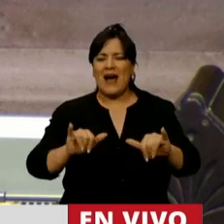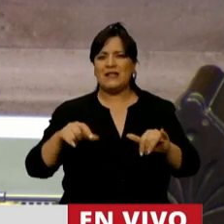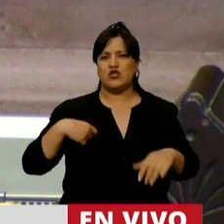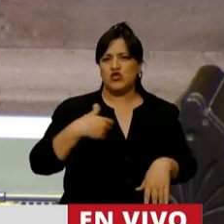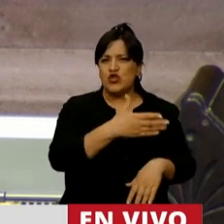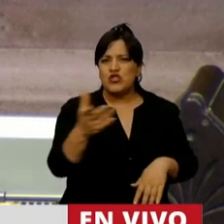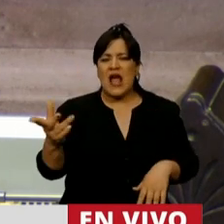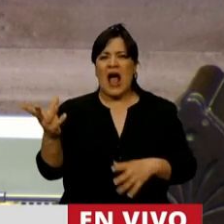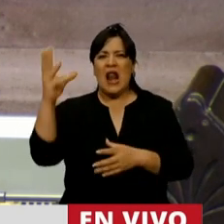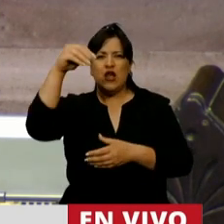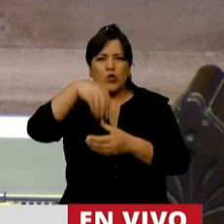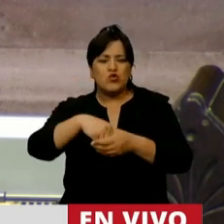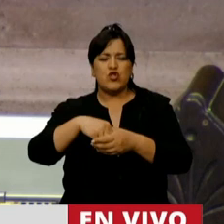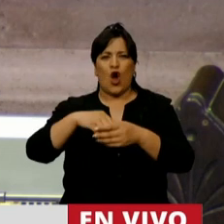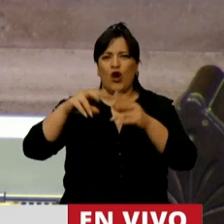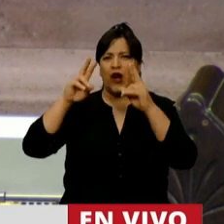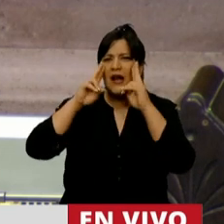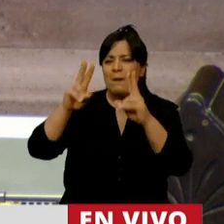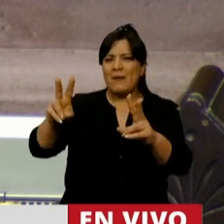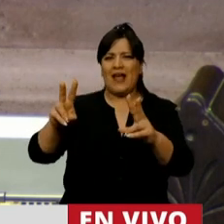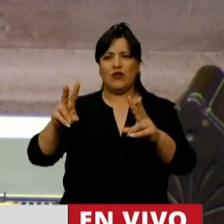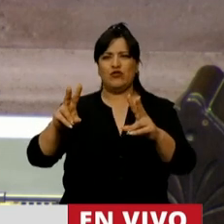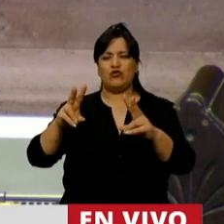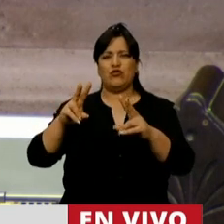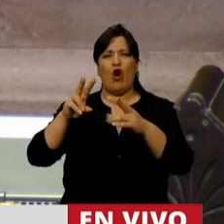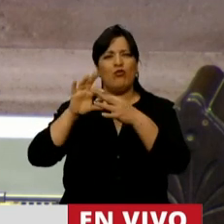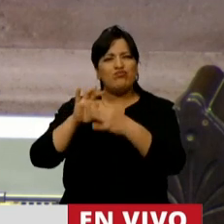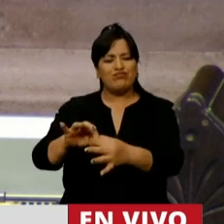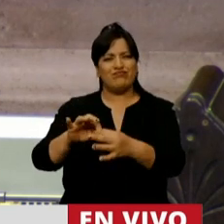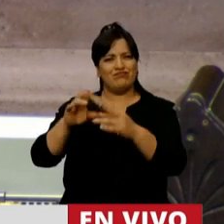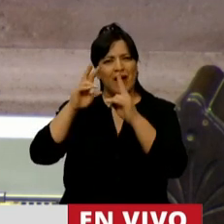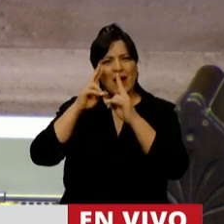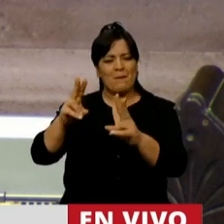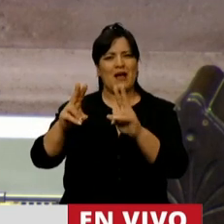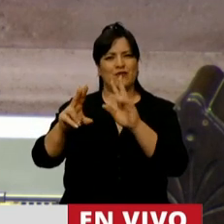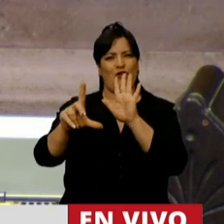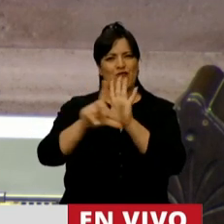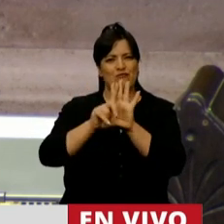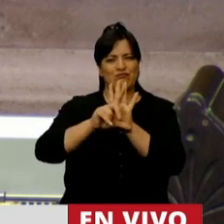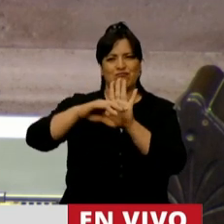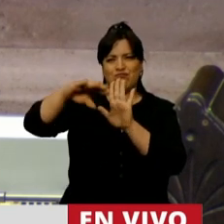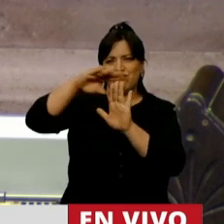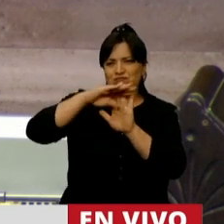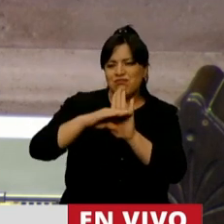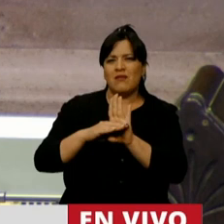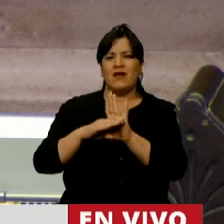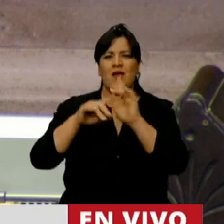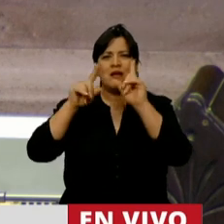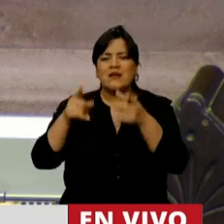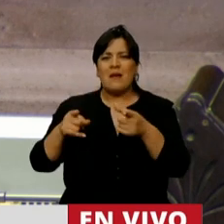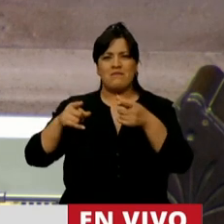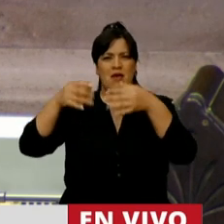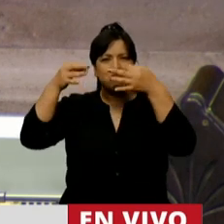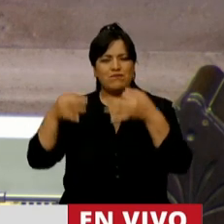inclusión, el respeto y apego por las normas constitucionales, el acceso a un buen sistema de